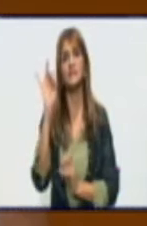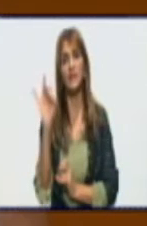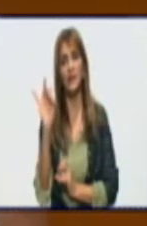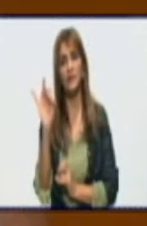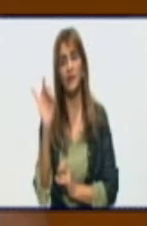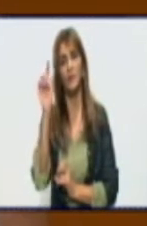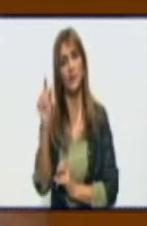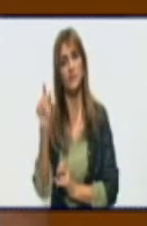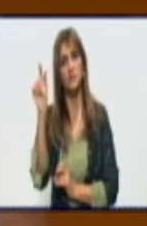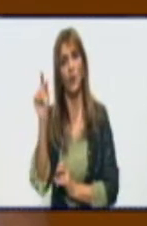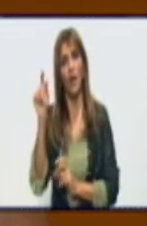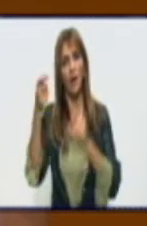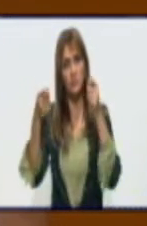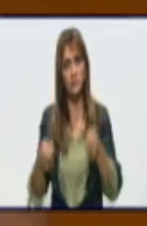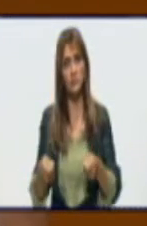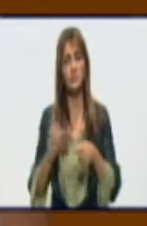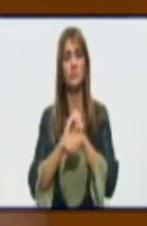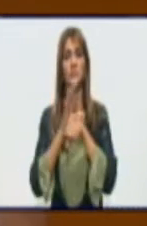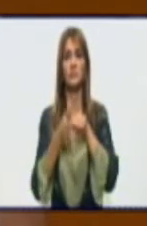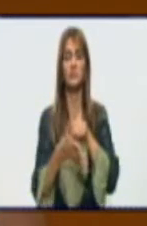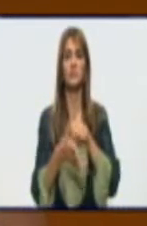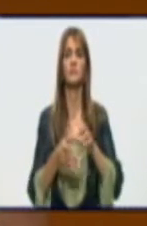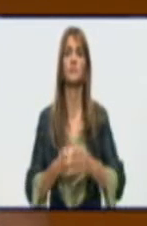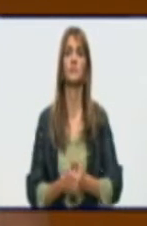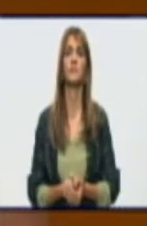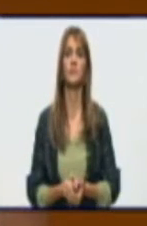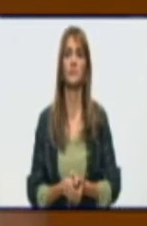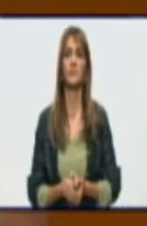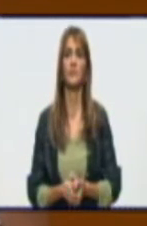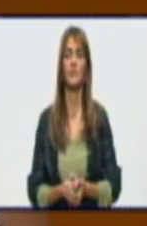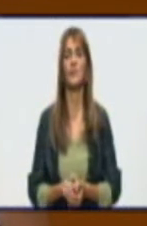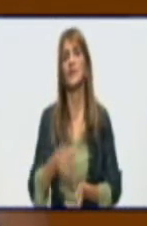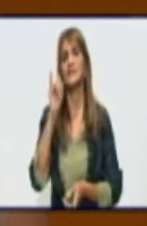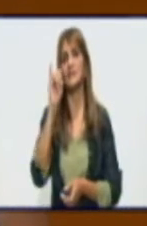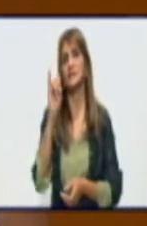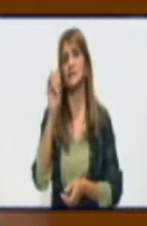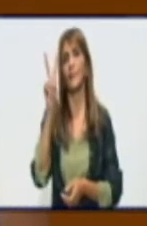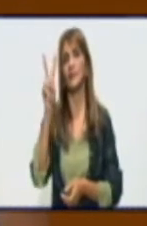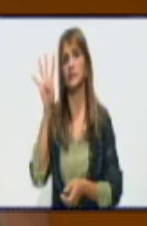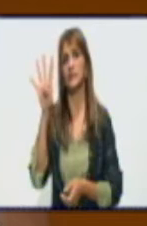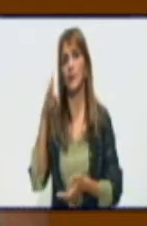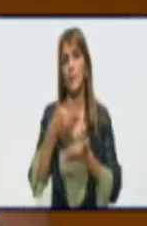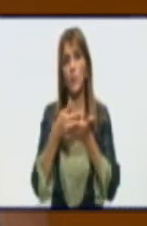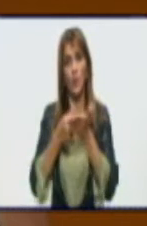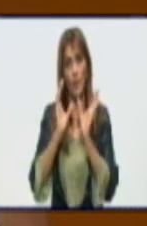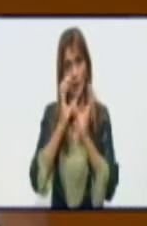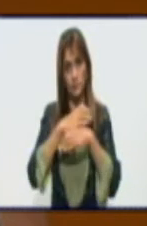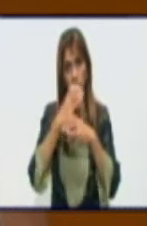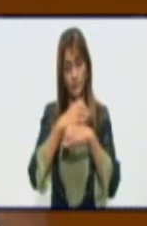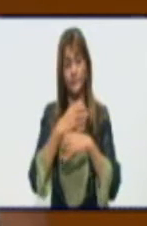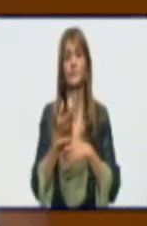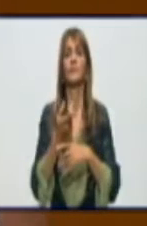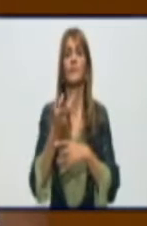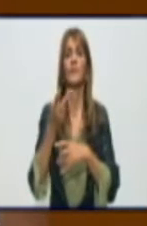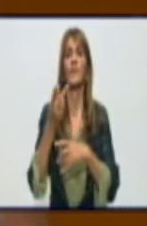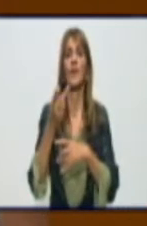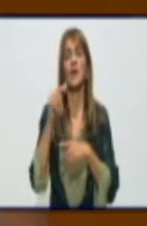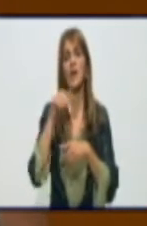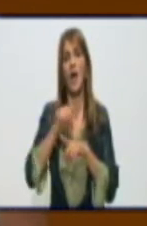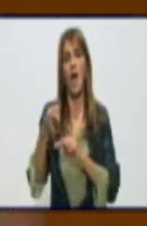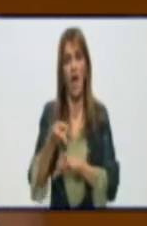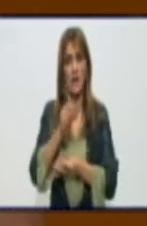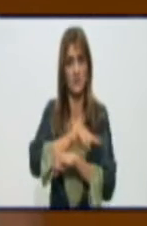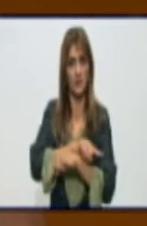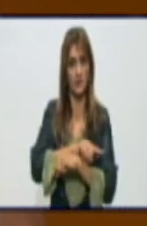casos confirmados, solo seis casos confirmados en 623 muestras que se recibieron de resultados en el día de ayer. Bueno, hay que